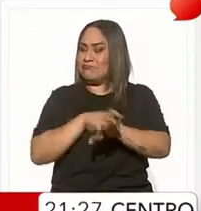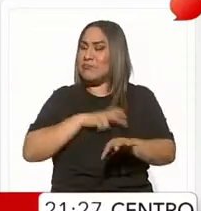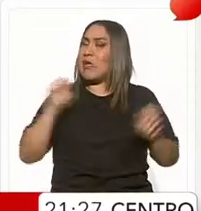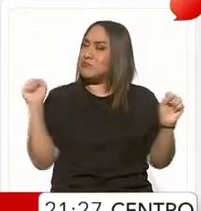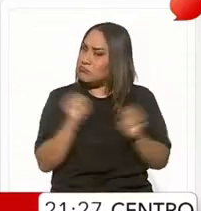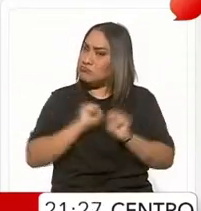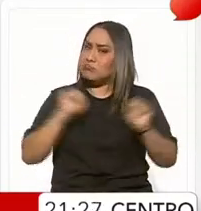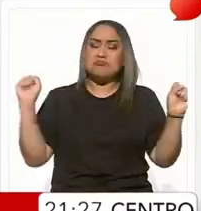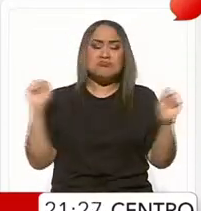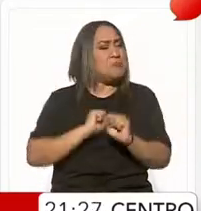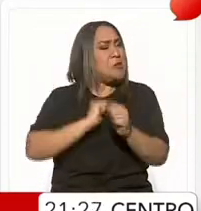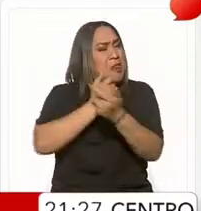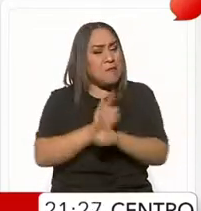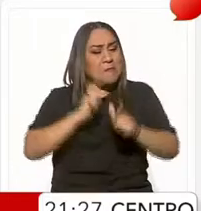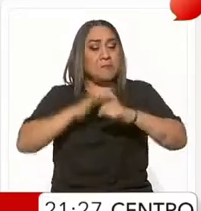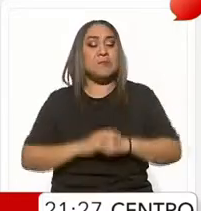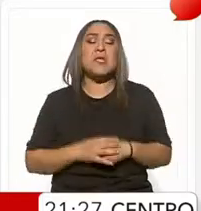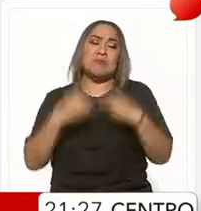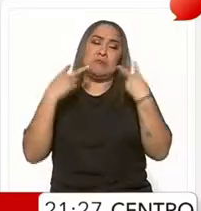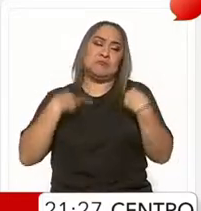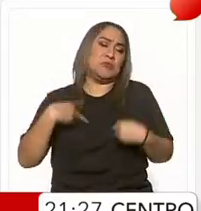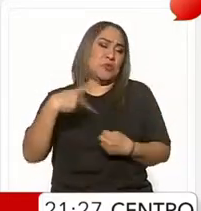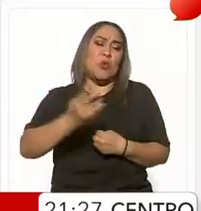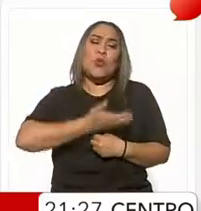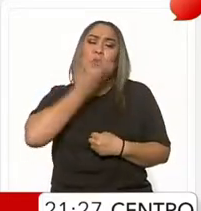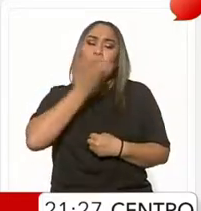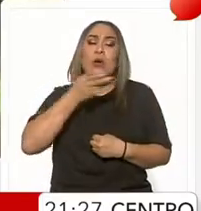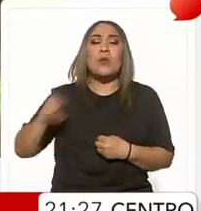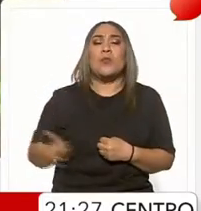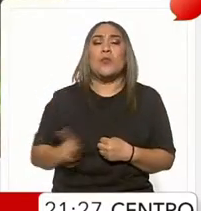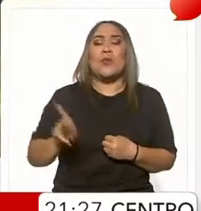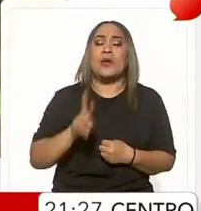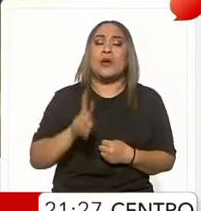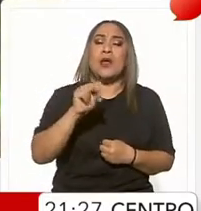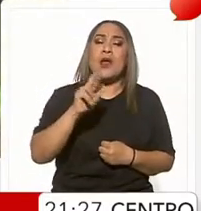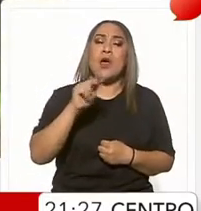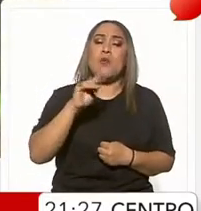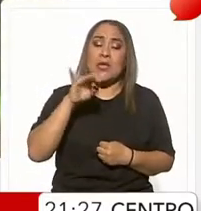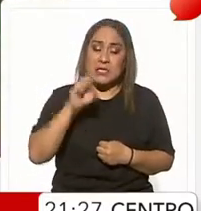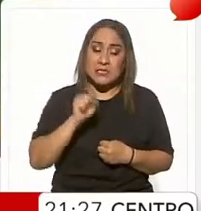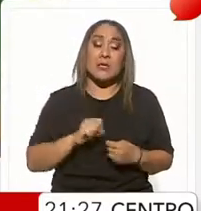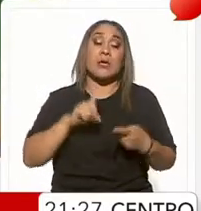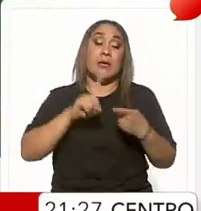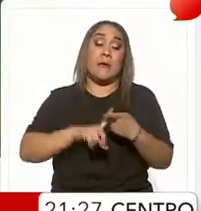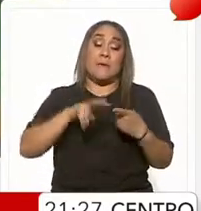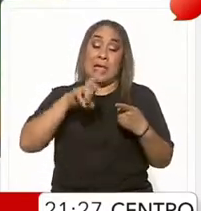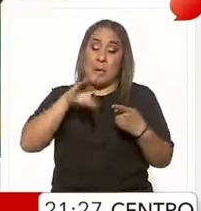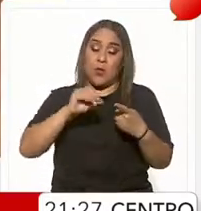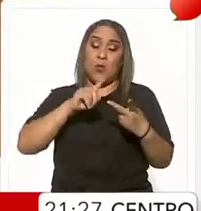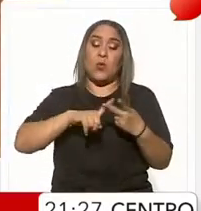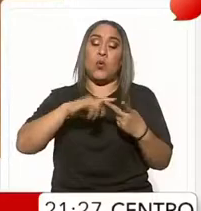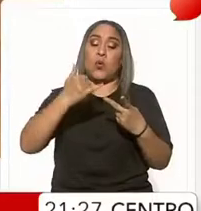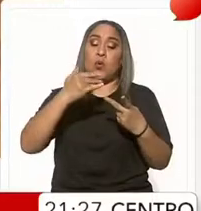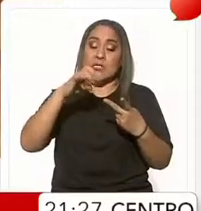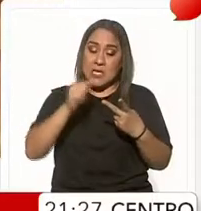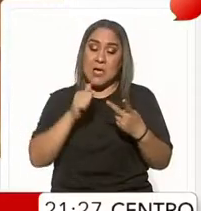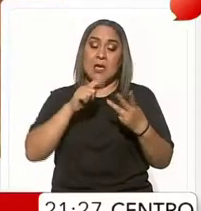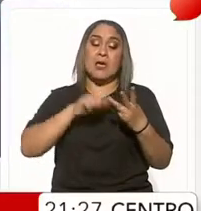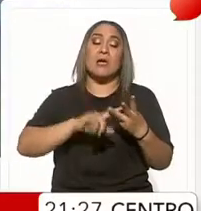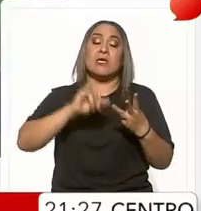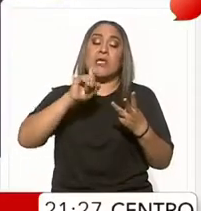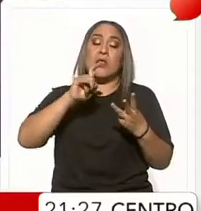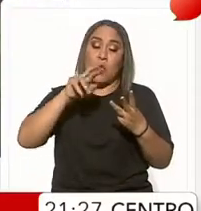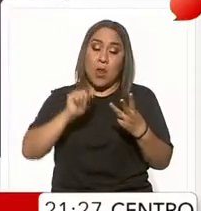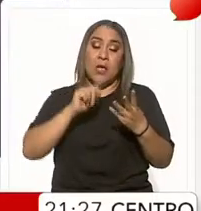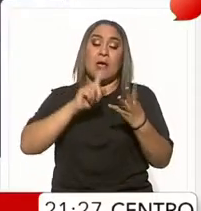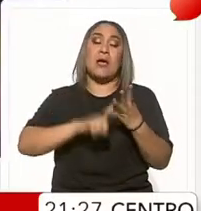cualquier terreno. Vestimenta típica de las mujeres rarámuris. Verónica Palma, Yulisa Fuentes, Isadora Rodríguez,